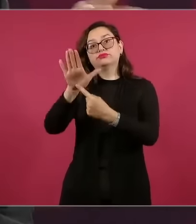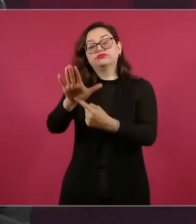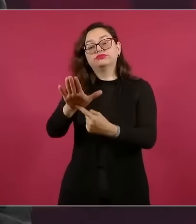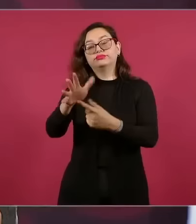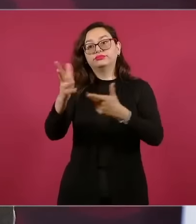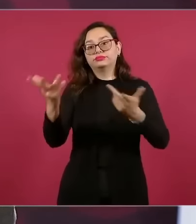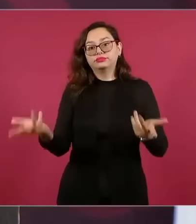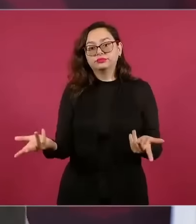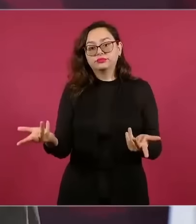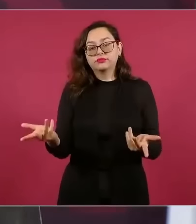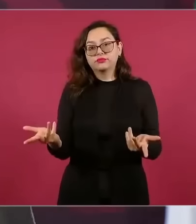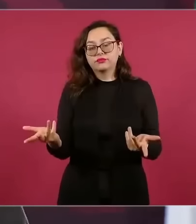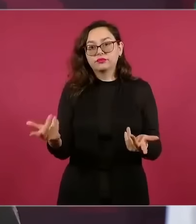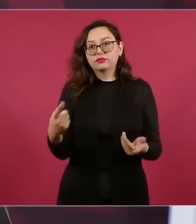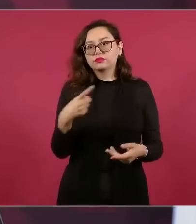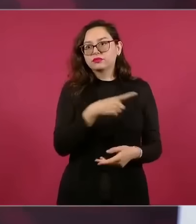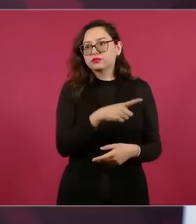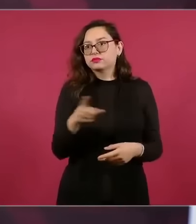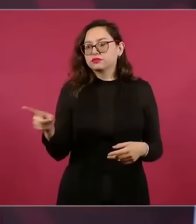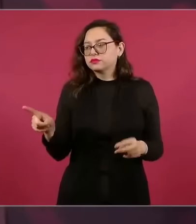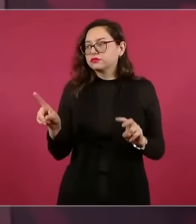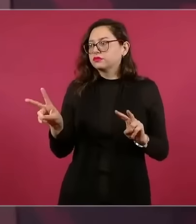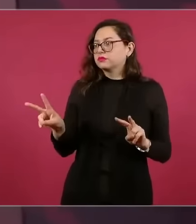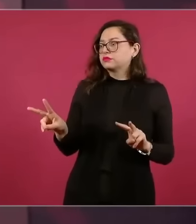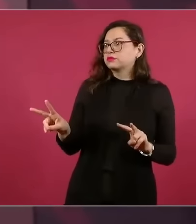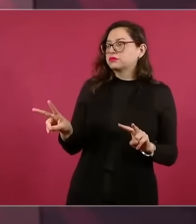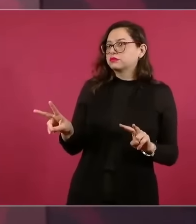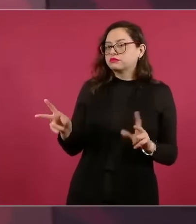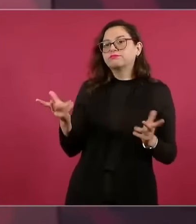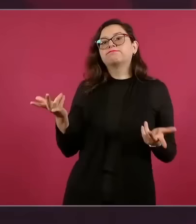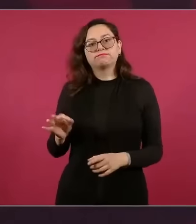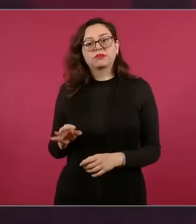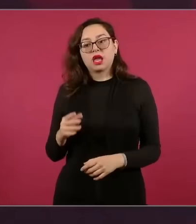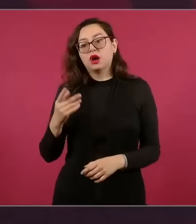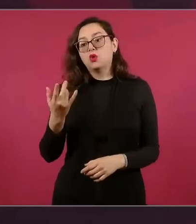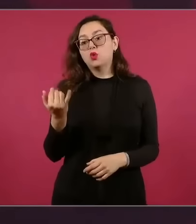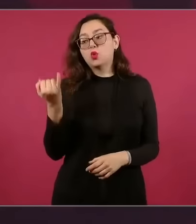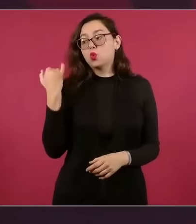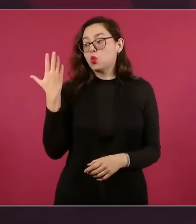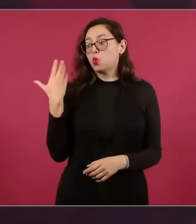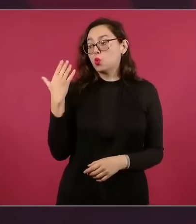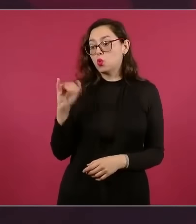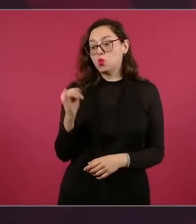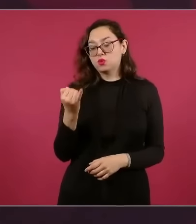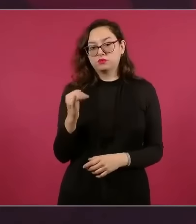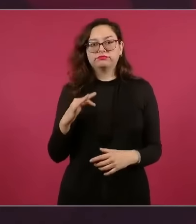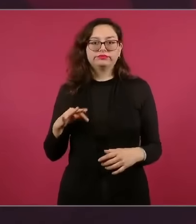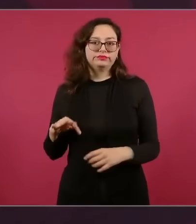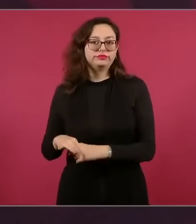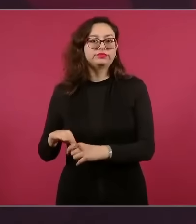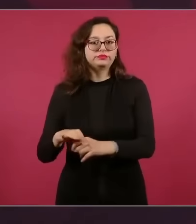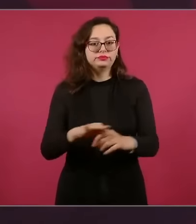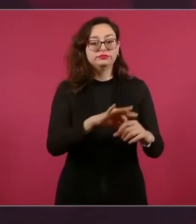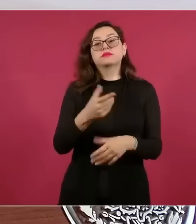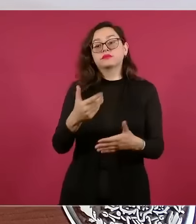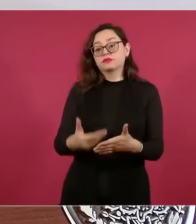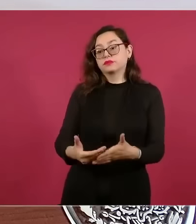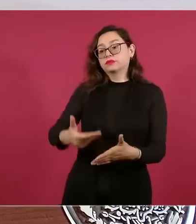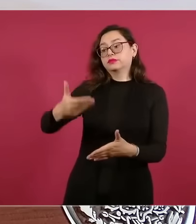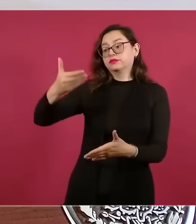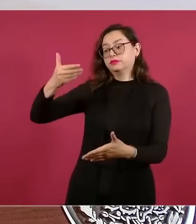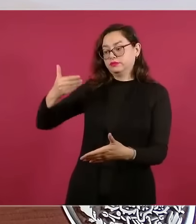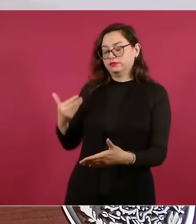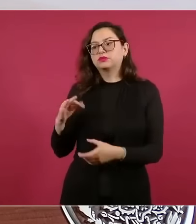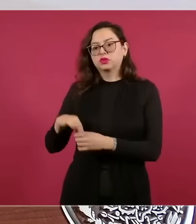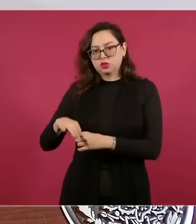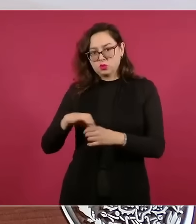que acaba de terminar, teníamos mayoría simple. Y para reformar la Constitución se necesitan dos